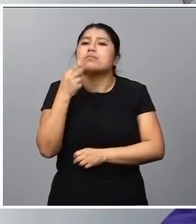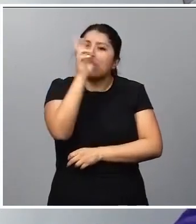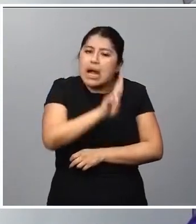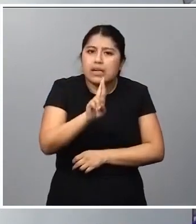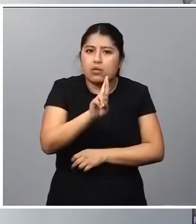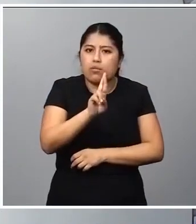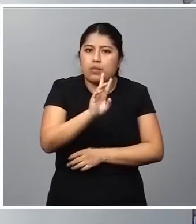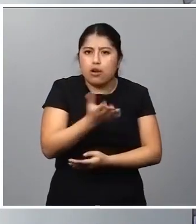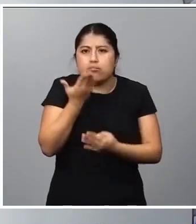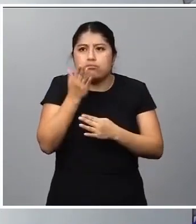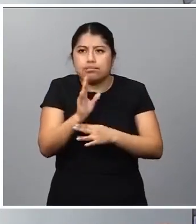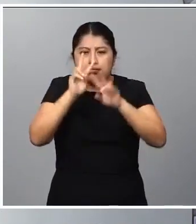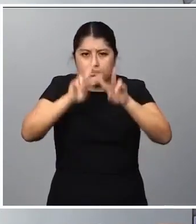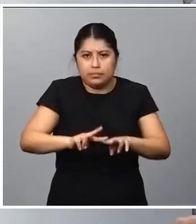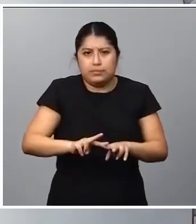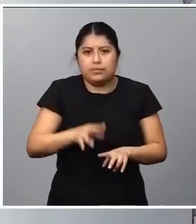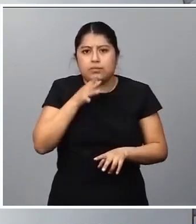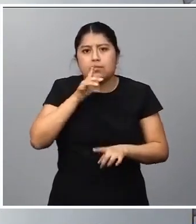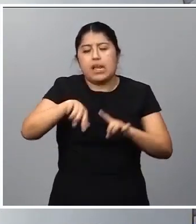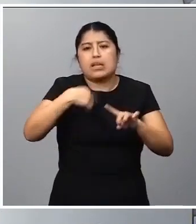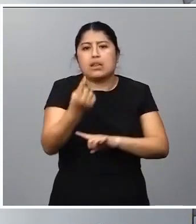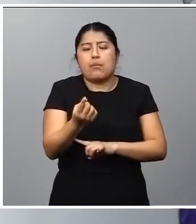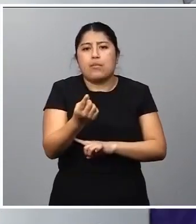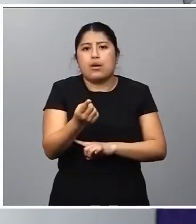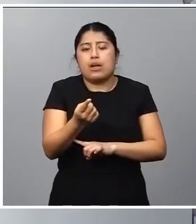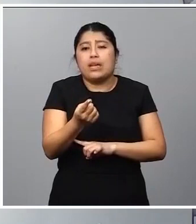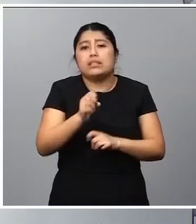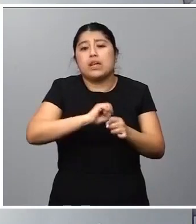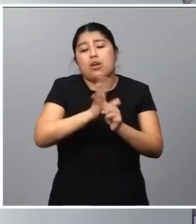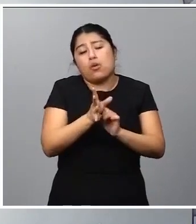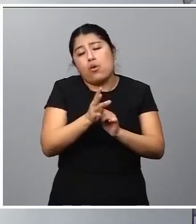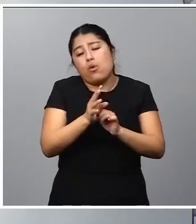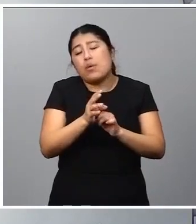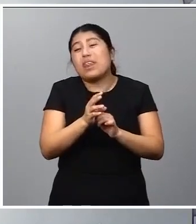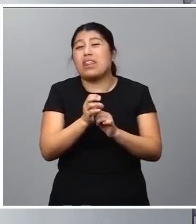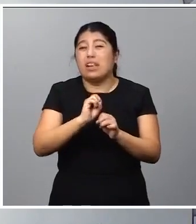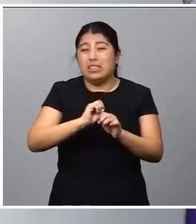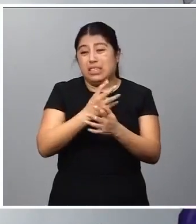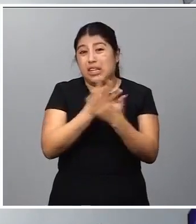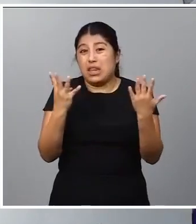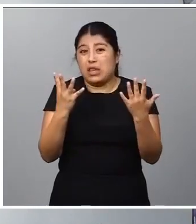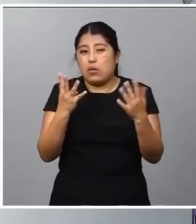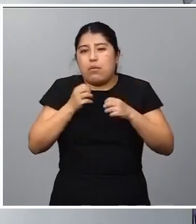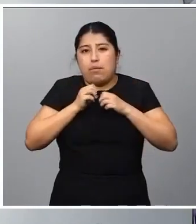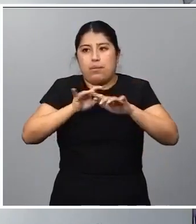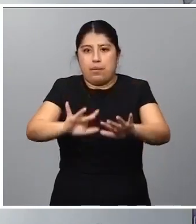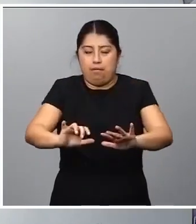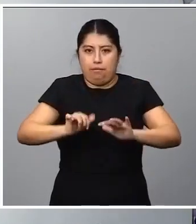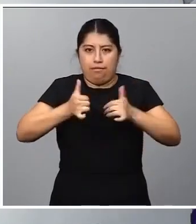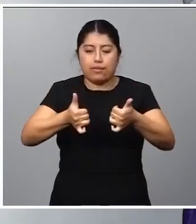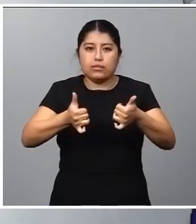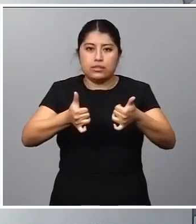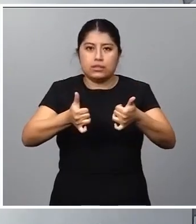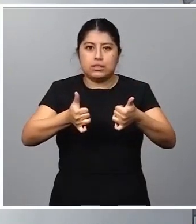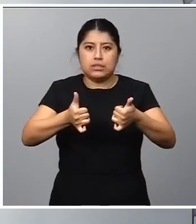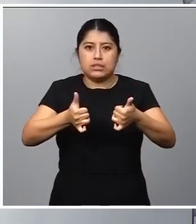Luego, lo que ocurrió después es lo que ya todos conocemos, vino la COVID-19, vino la pandemia y nos encontramos con que, bueno, pues que